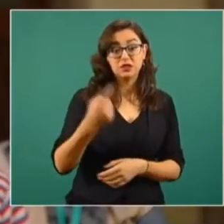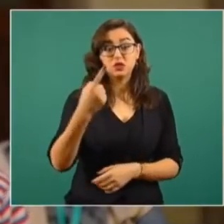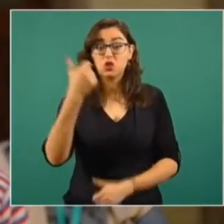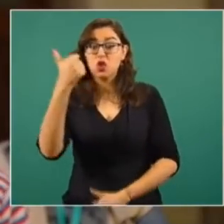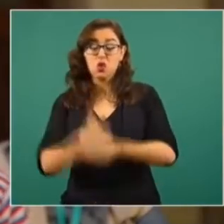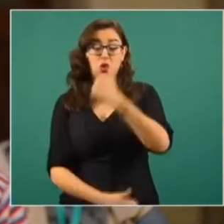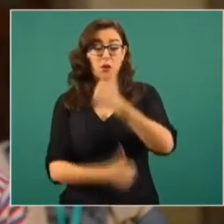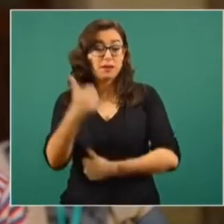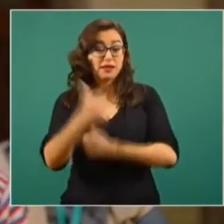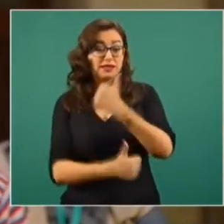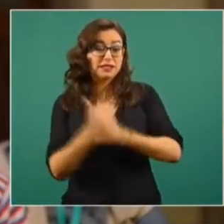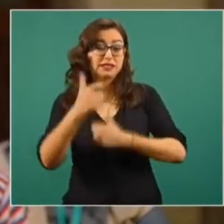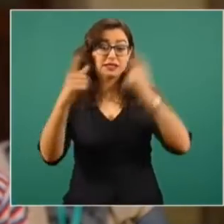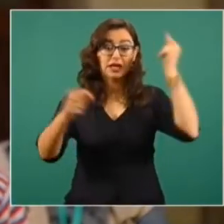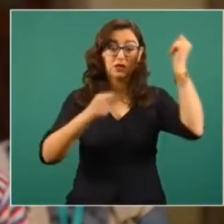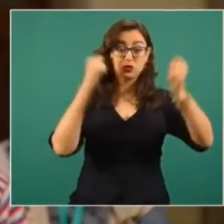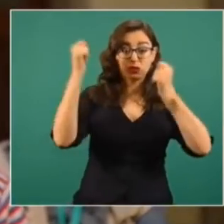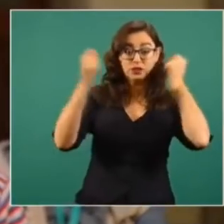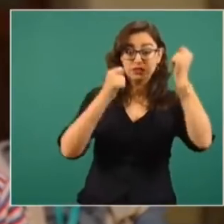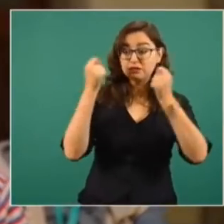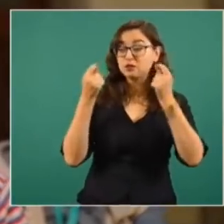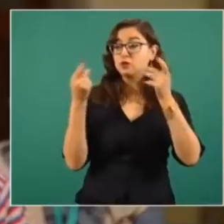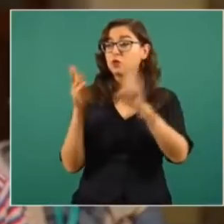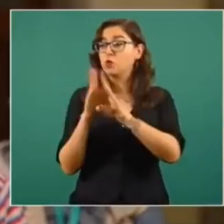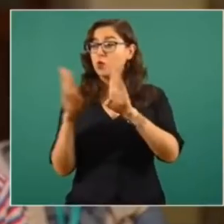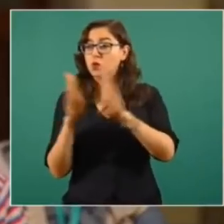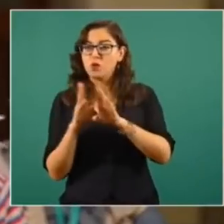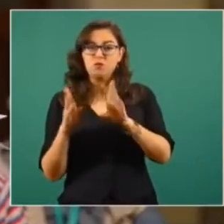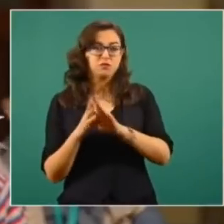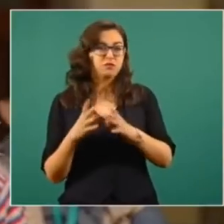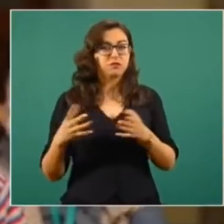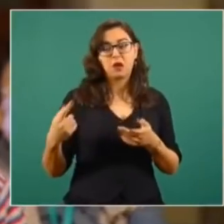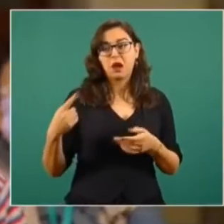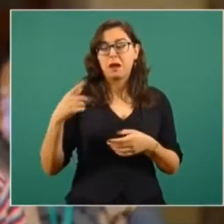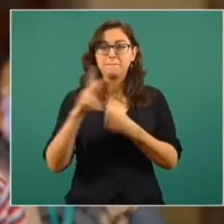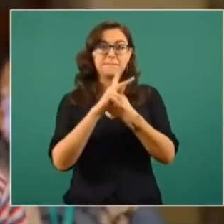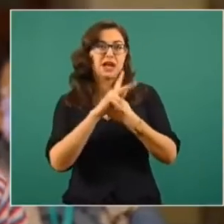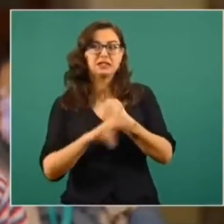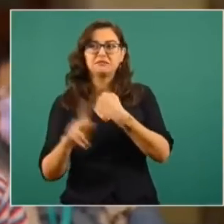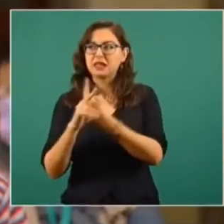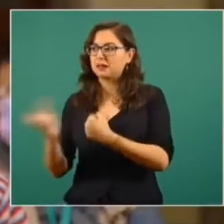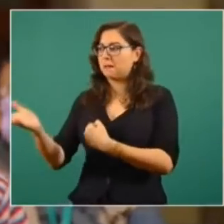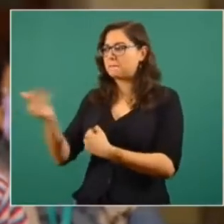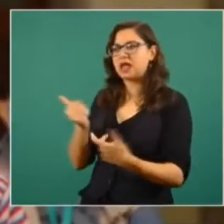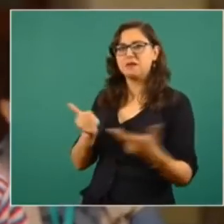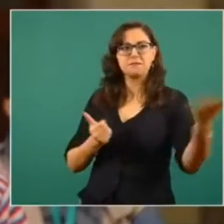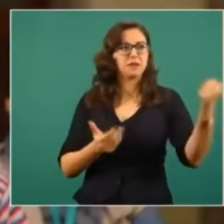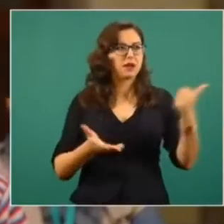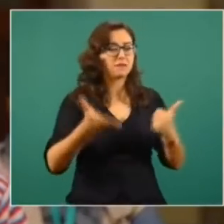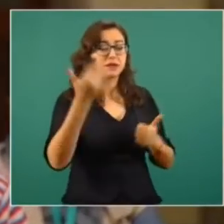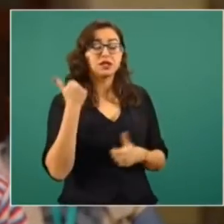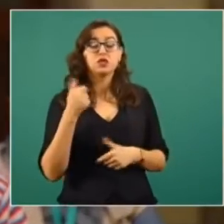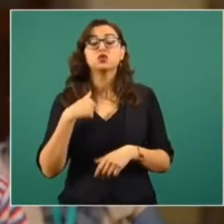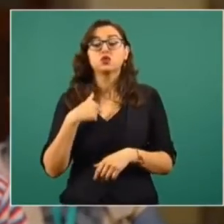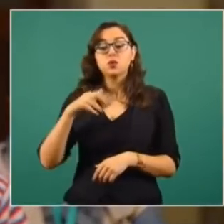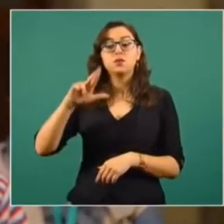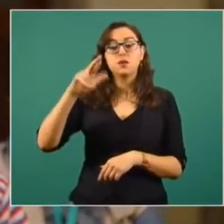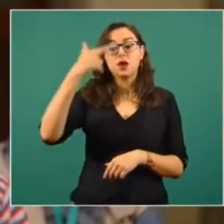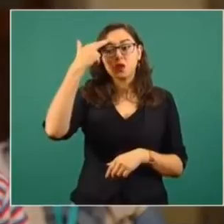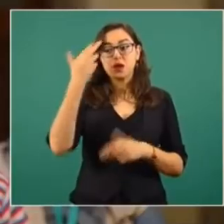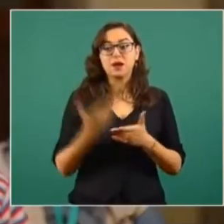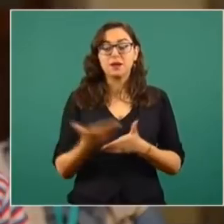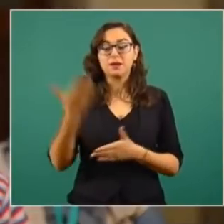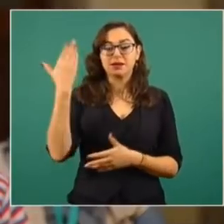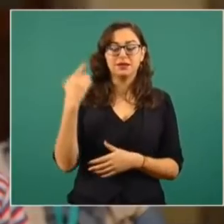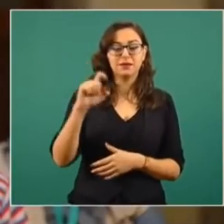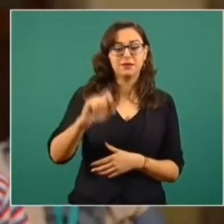ello se deberán de proteger los corredores turísticos. Recuerdo que en su cierre de campaña en Cancún, el 26 de